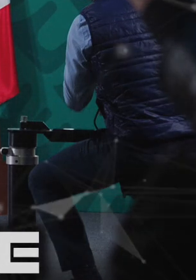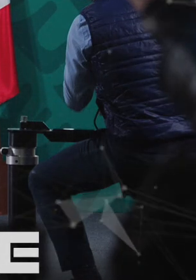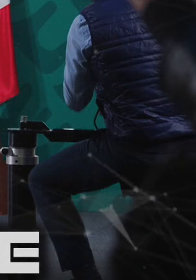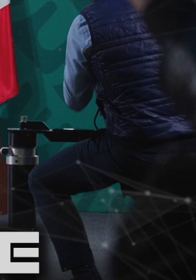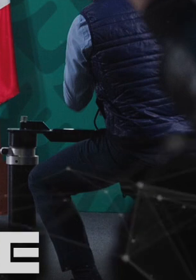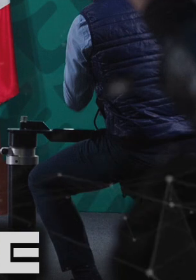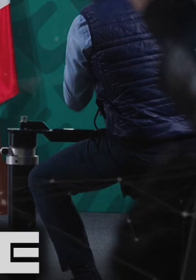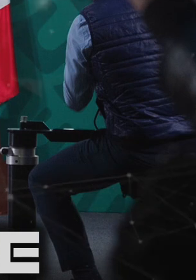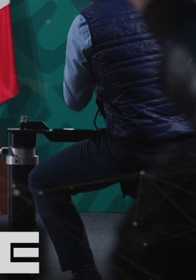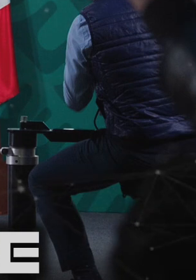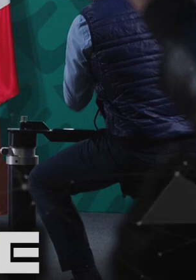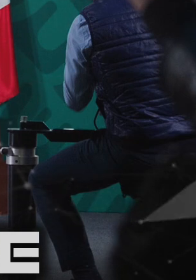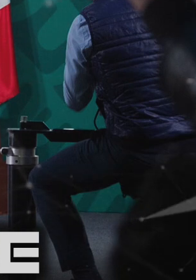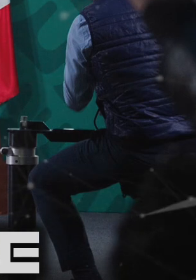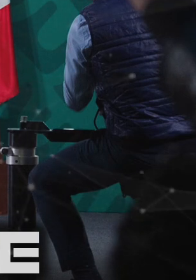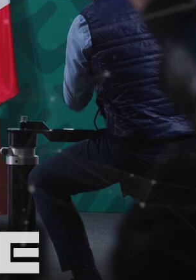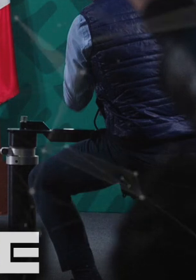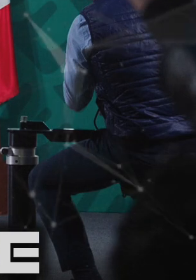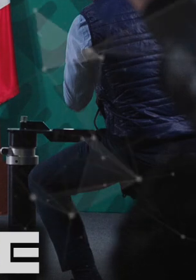reciente de nuestro canal.